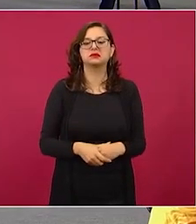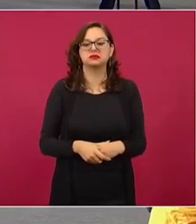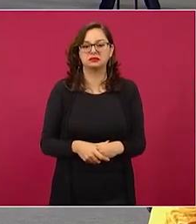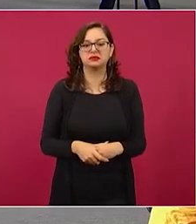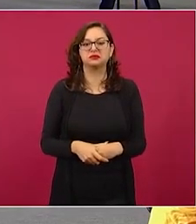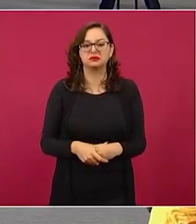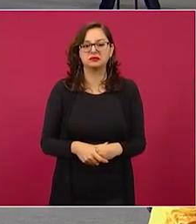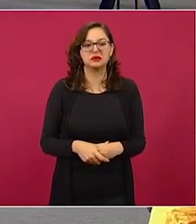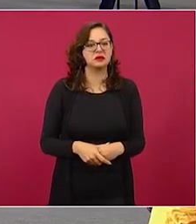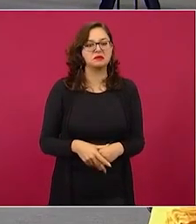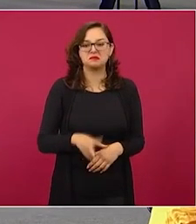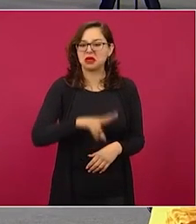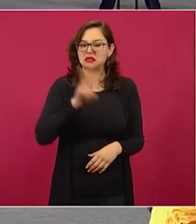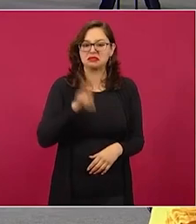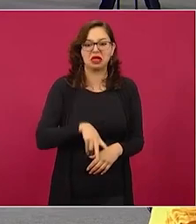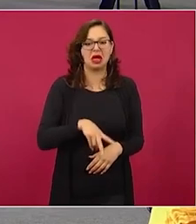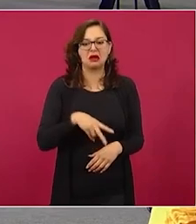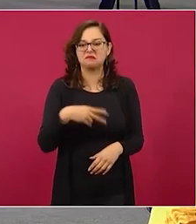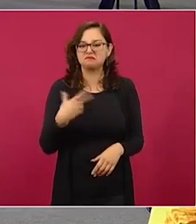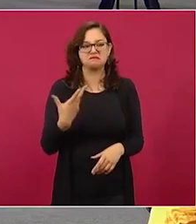qué viraje tan irresponsable.